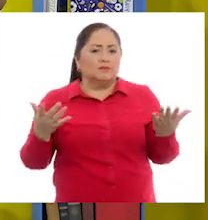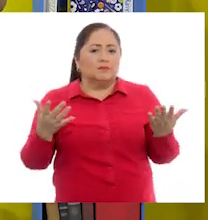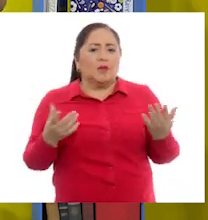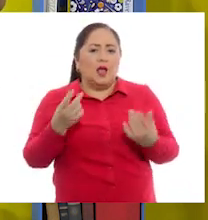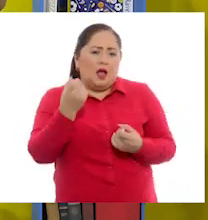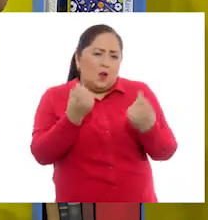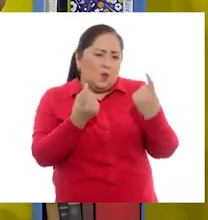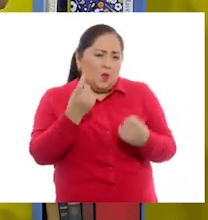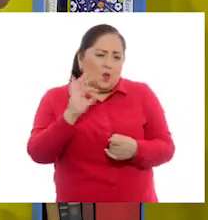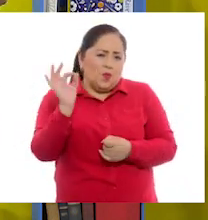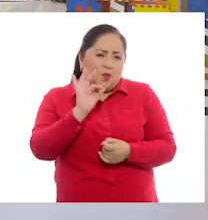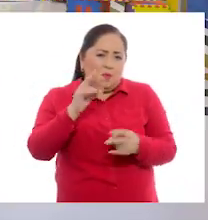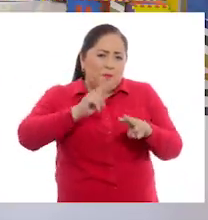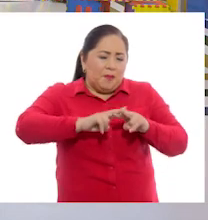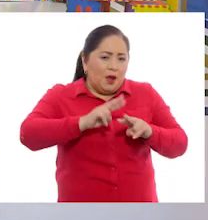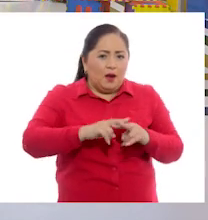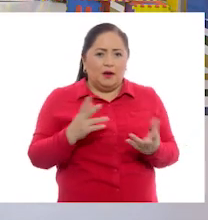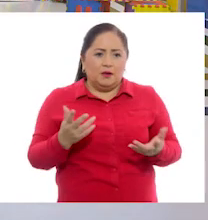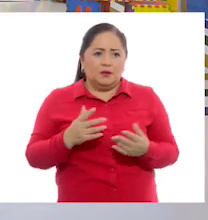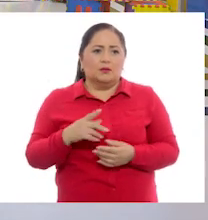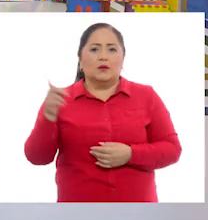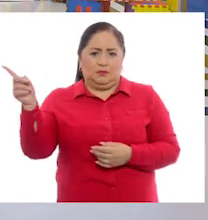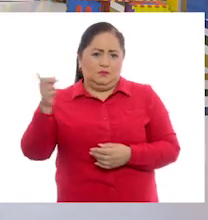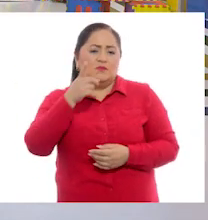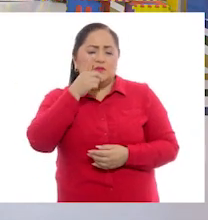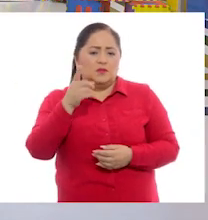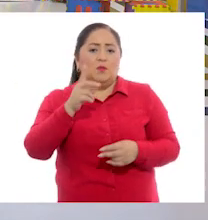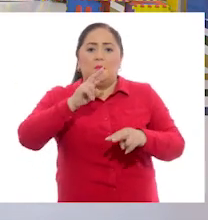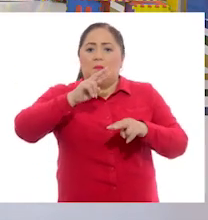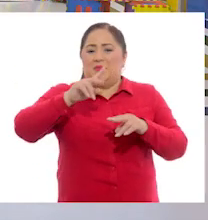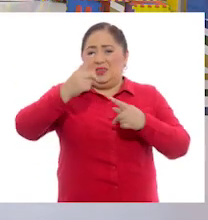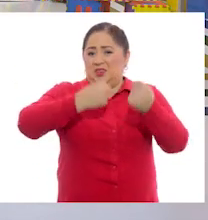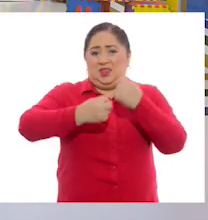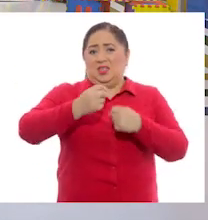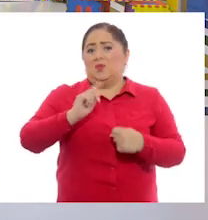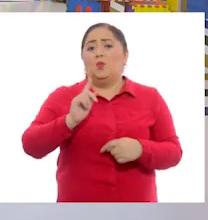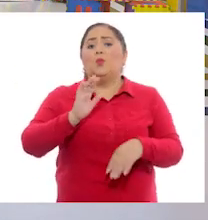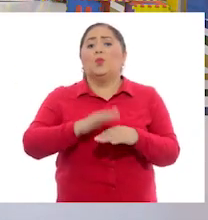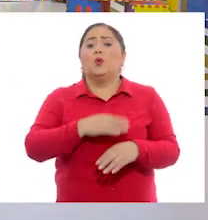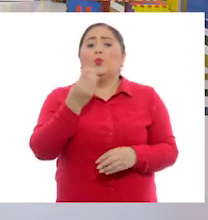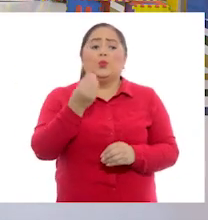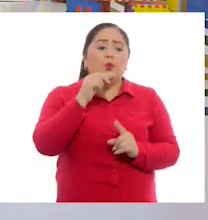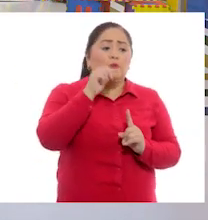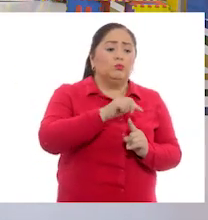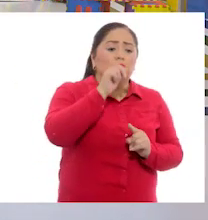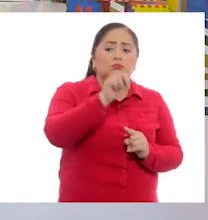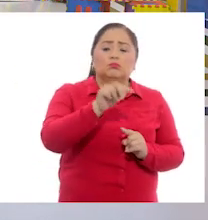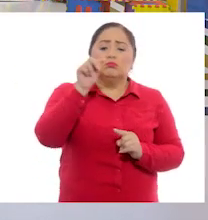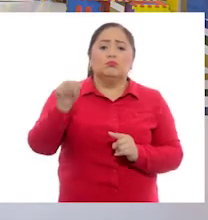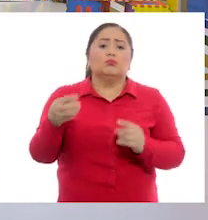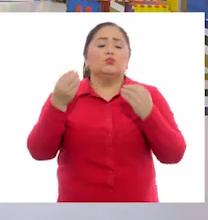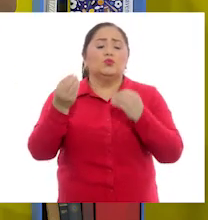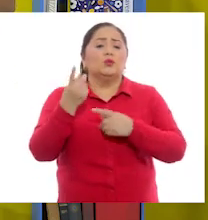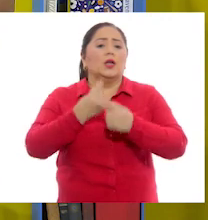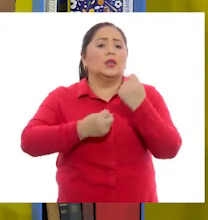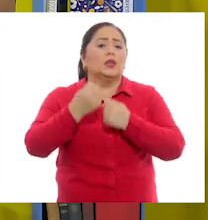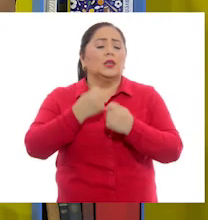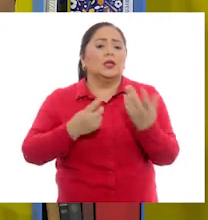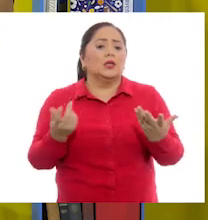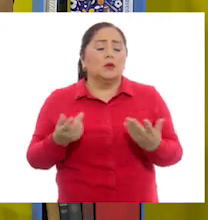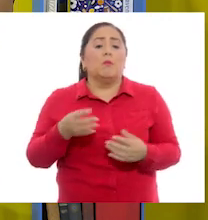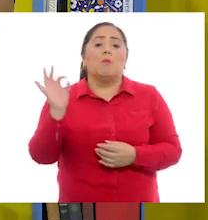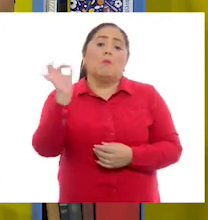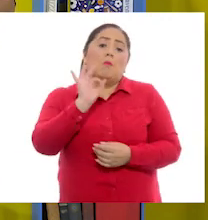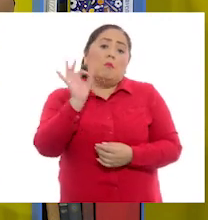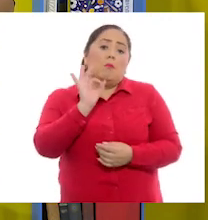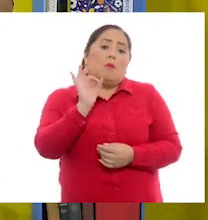¿Alguno quizá puso un parque? Pili también comentaba que no puso la tienda de la esquina porque dice que en su comunidad hay muchas tiendas. Pero a